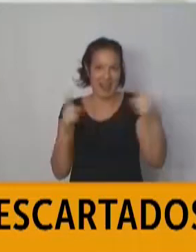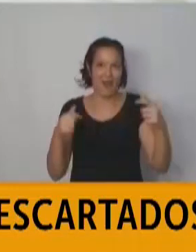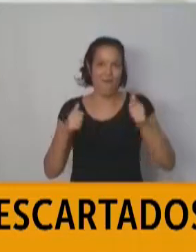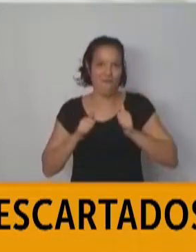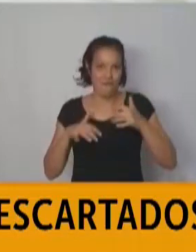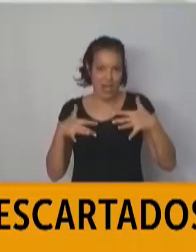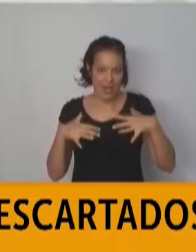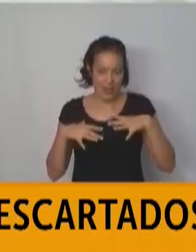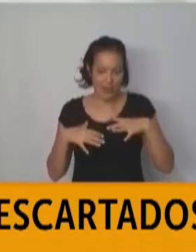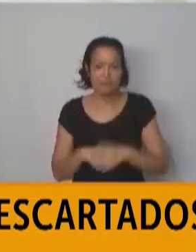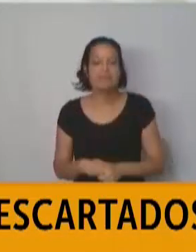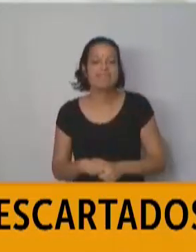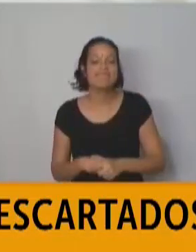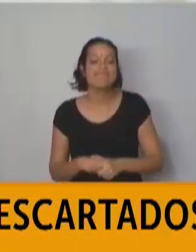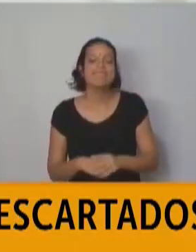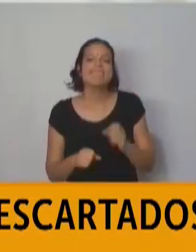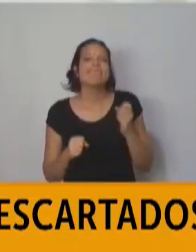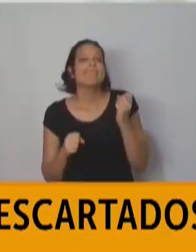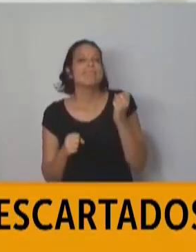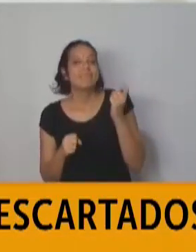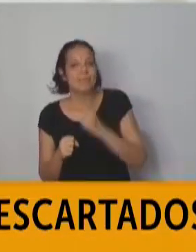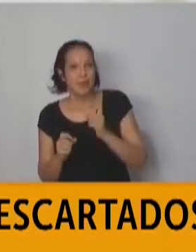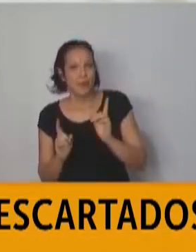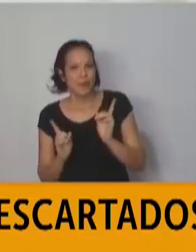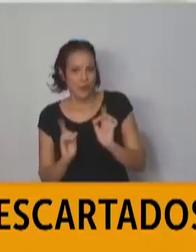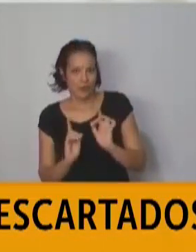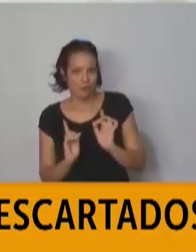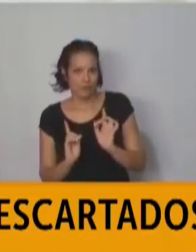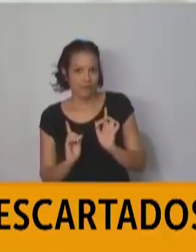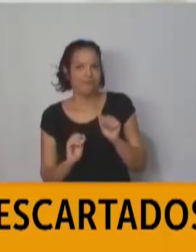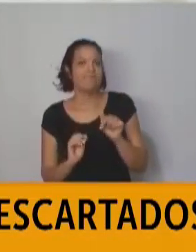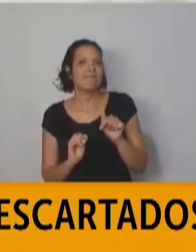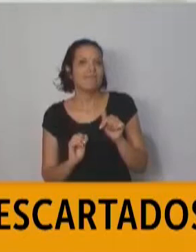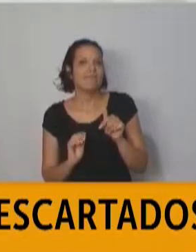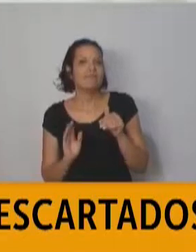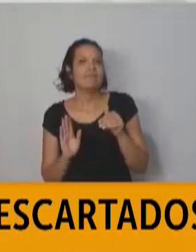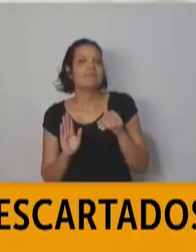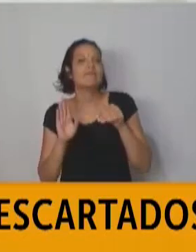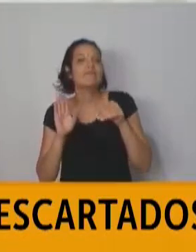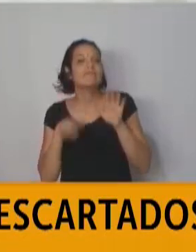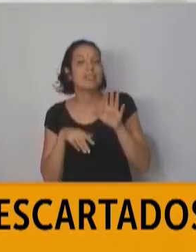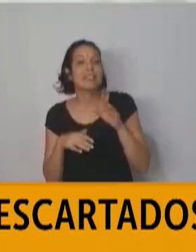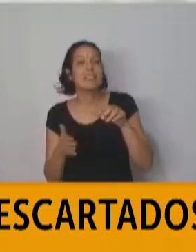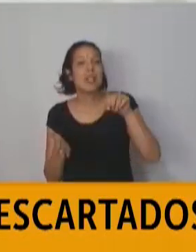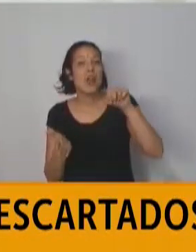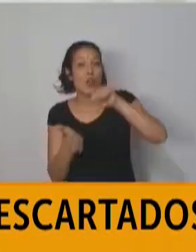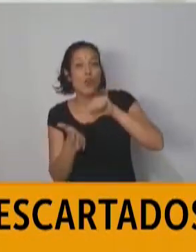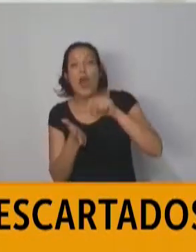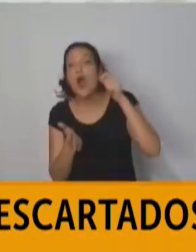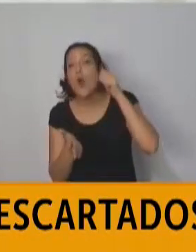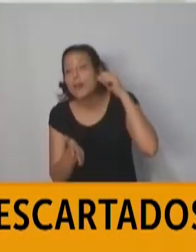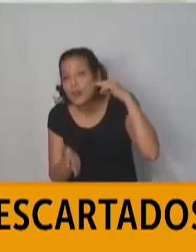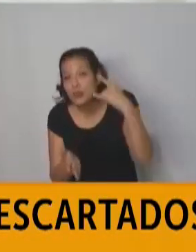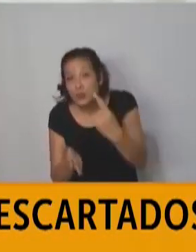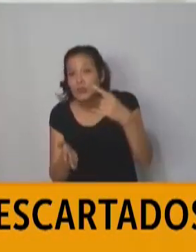En principio no, no es así de... Lo categórico que es la definición a la ciudad de Hualeguaychú no es abarcativo